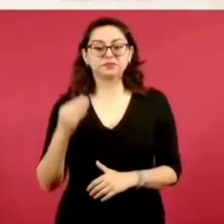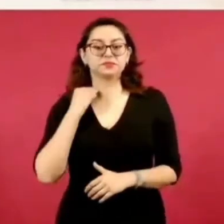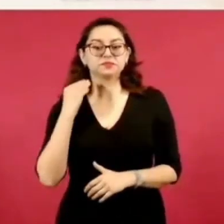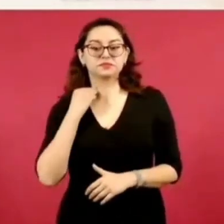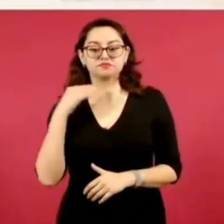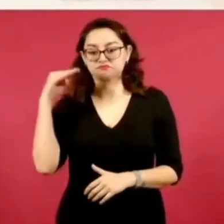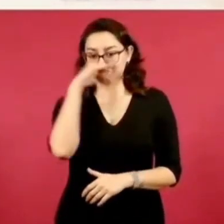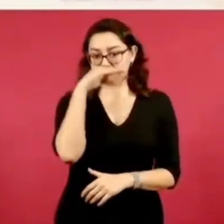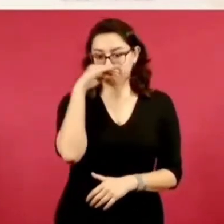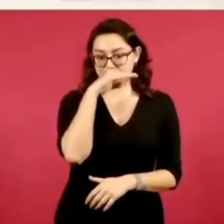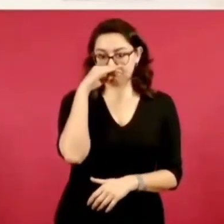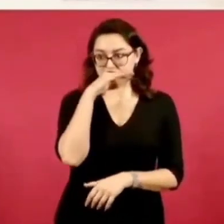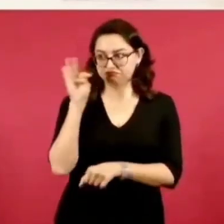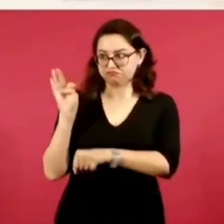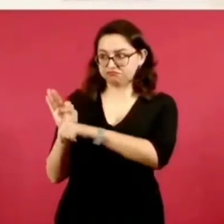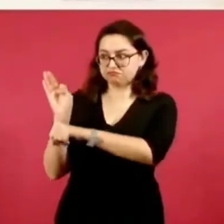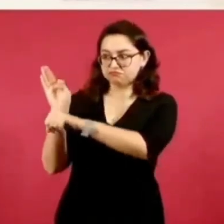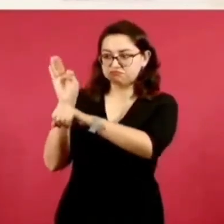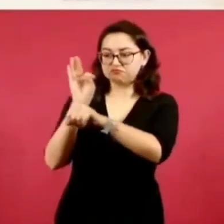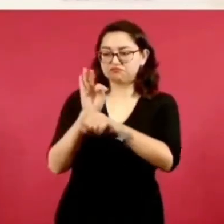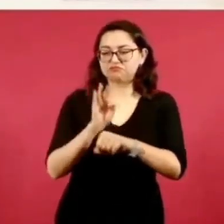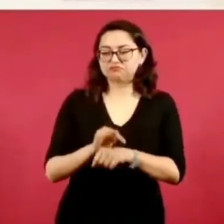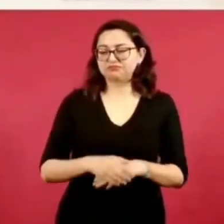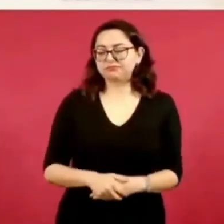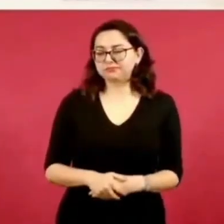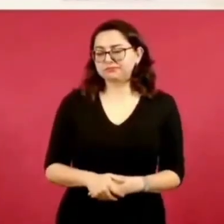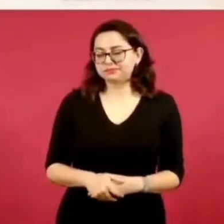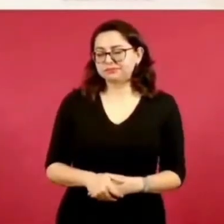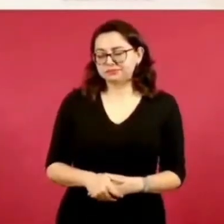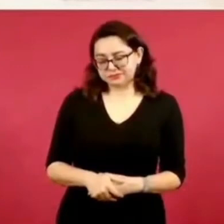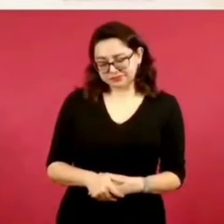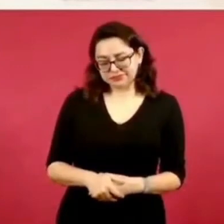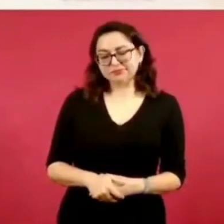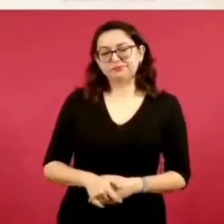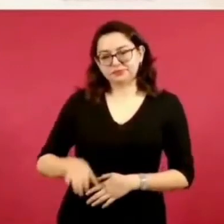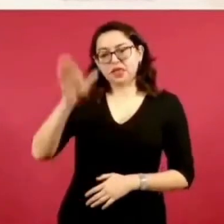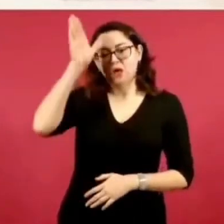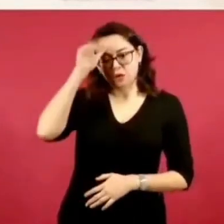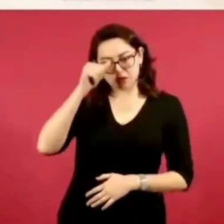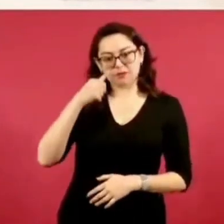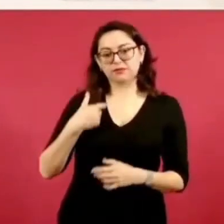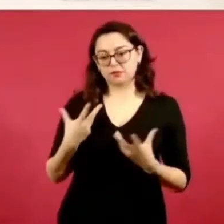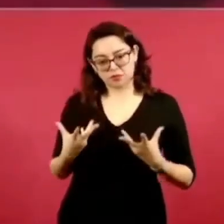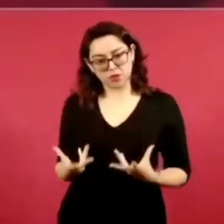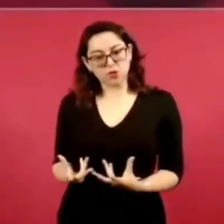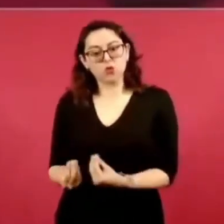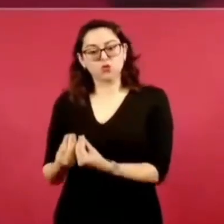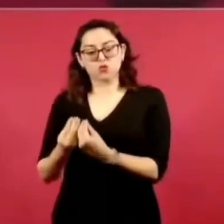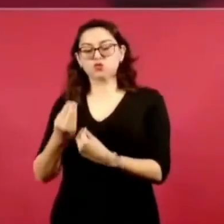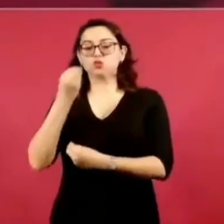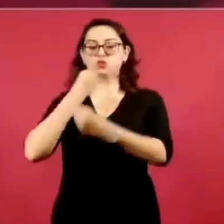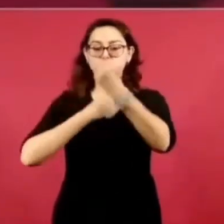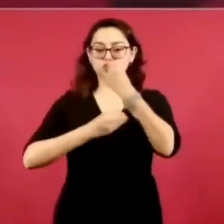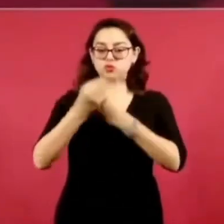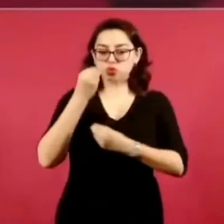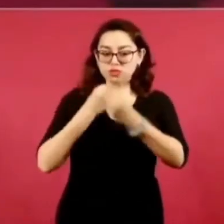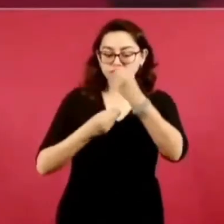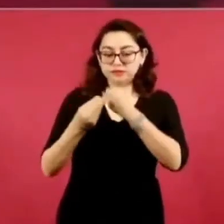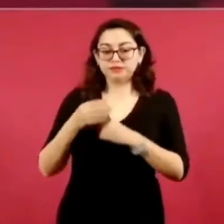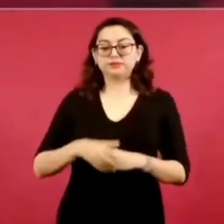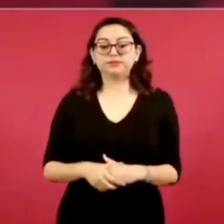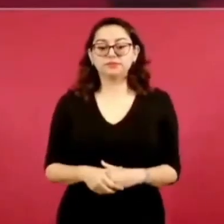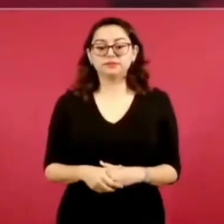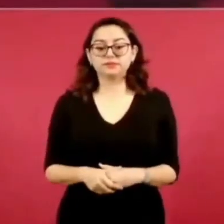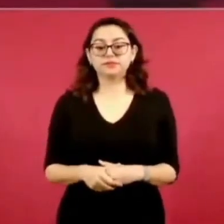fui a desayunar con él y con el maestro Batis. Entonces, en la plática me dice, yo le